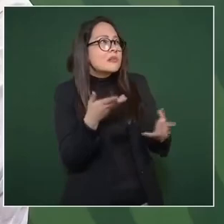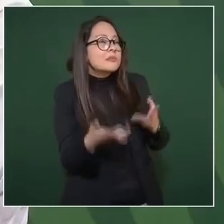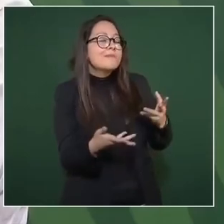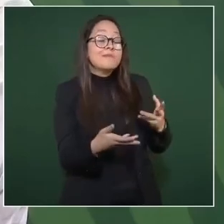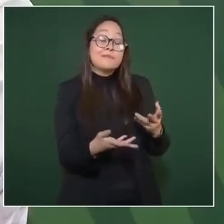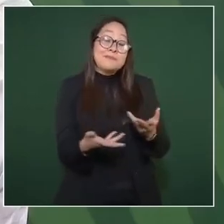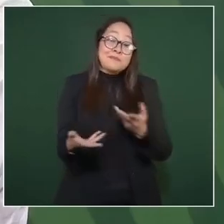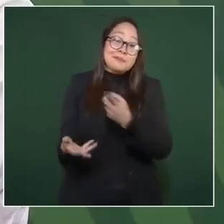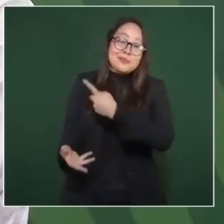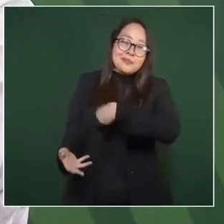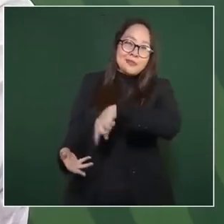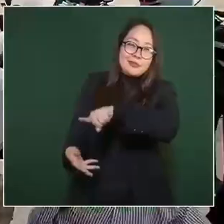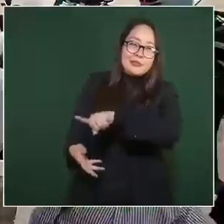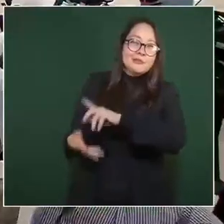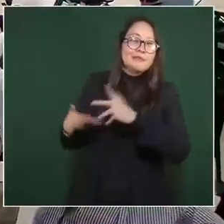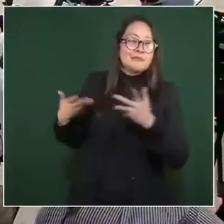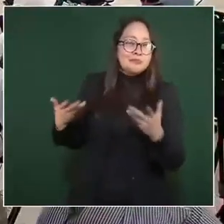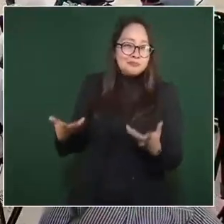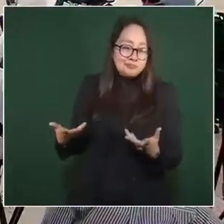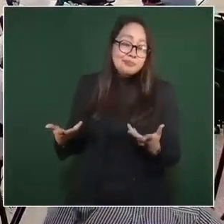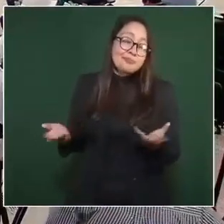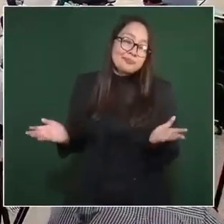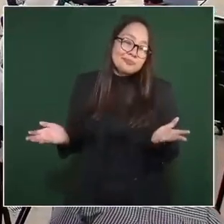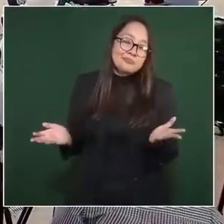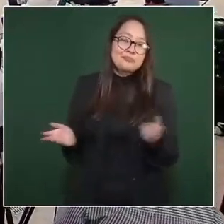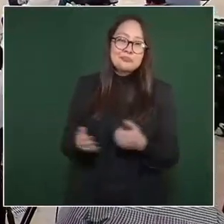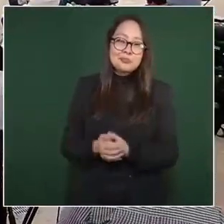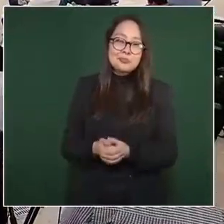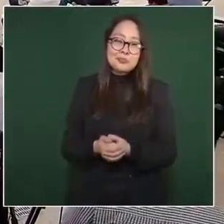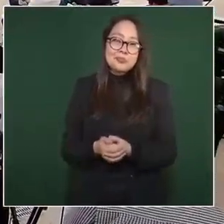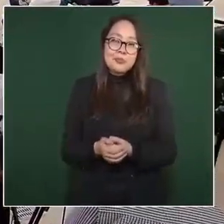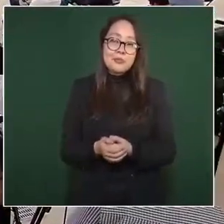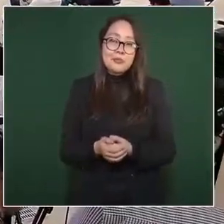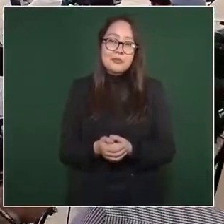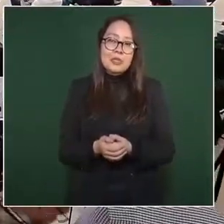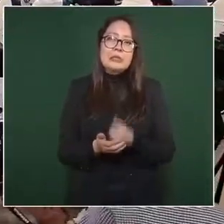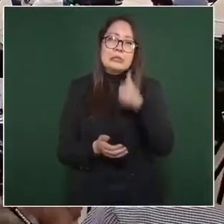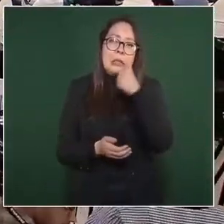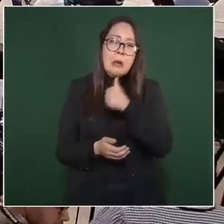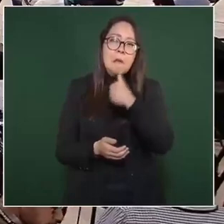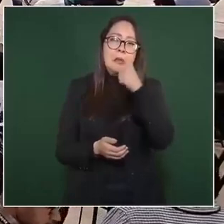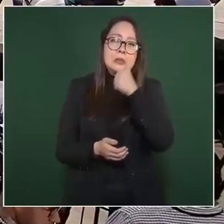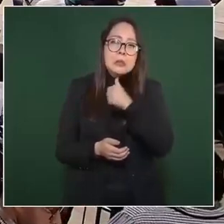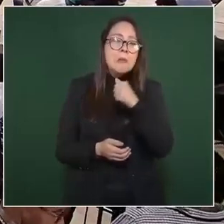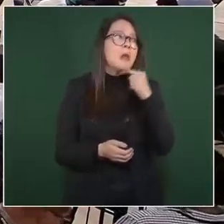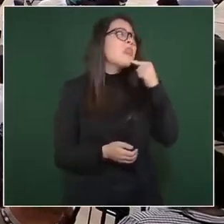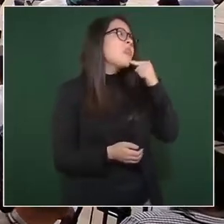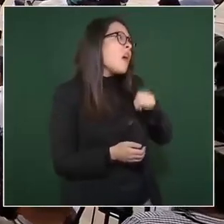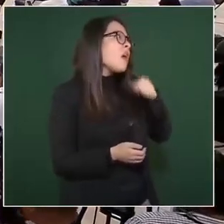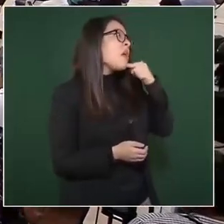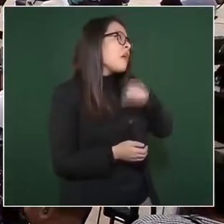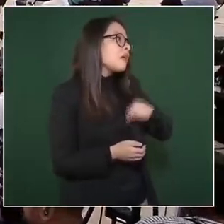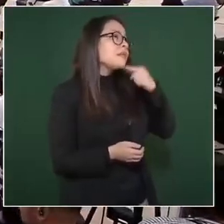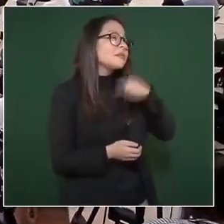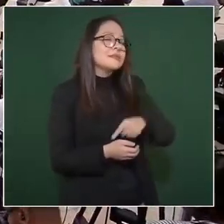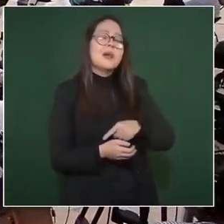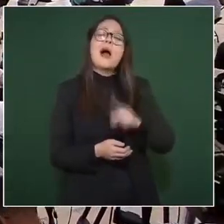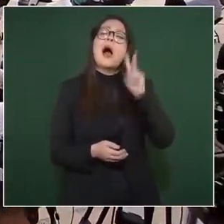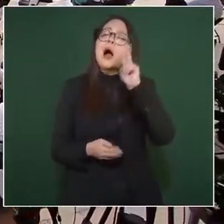de todo es una denuncia que presente las pruebas.